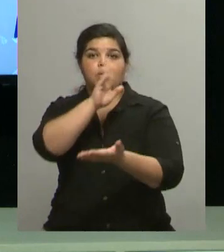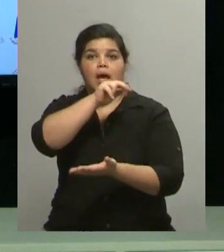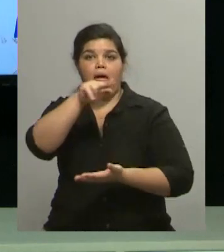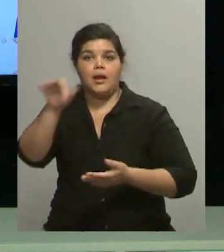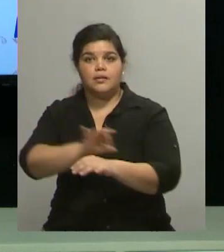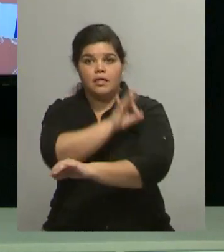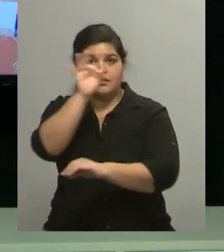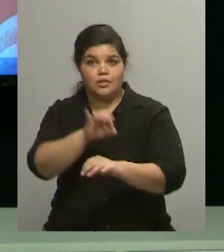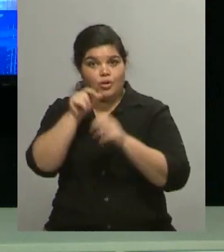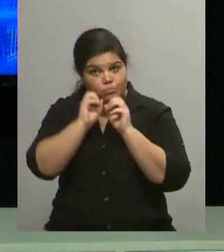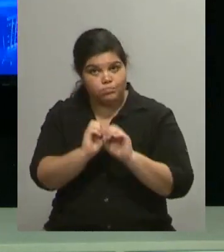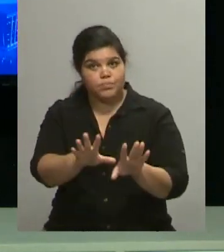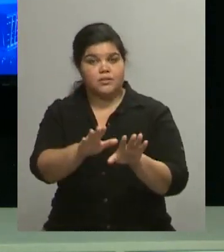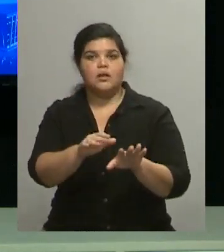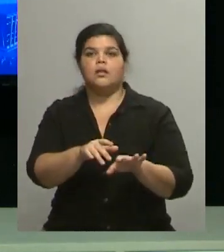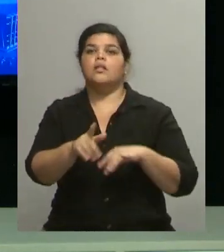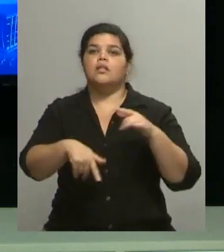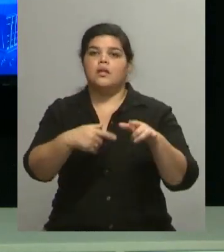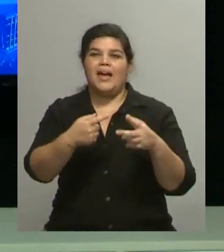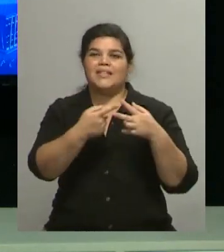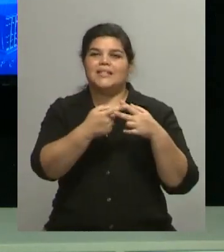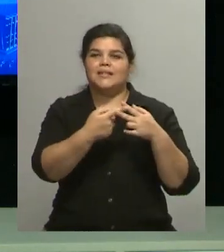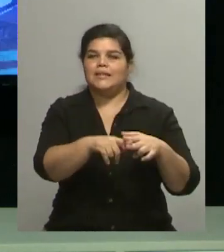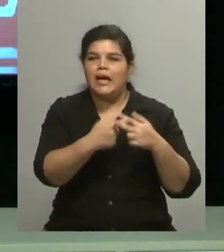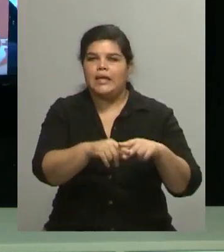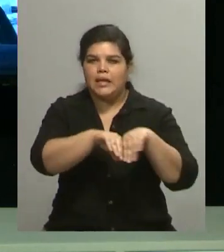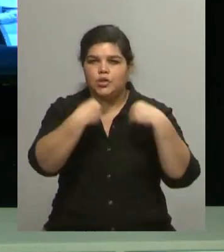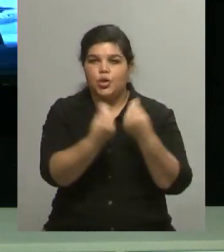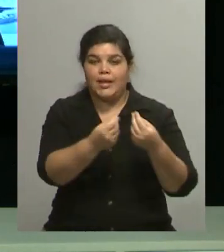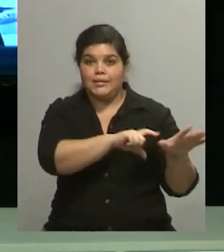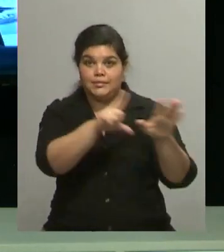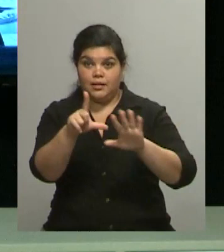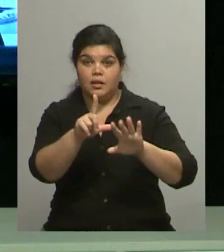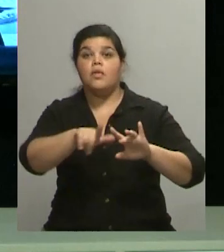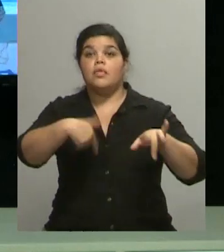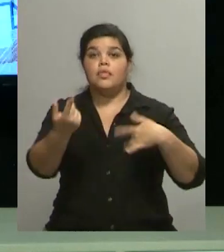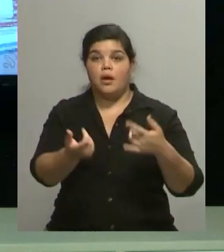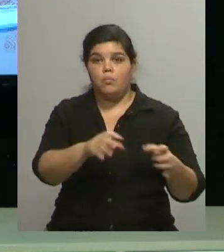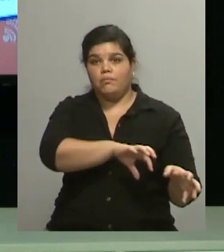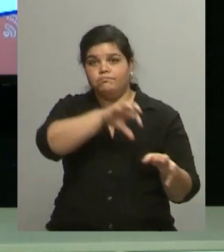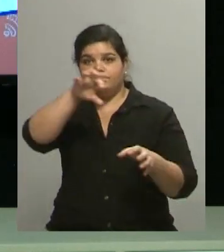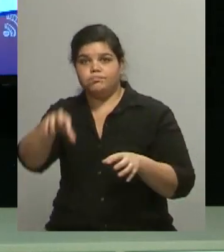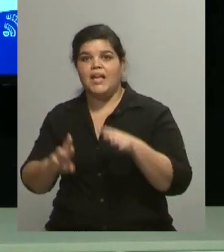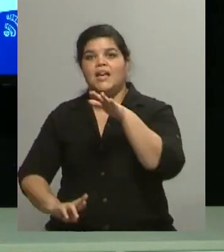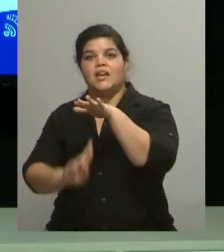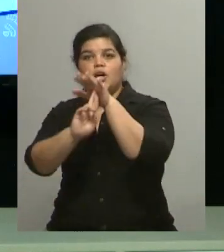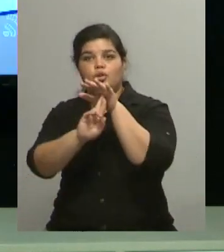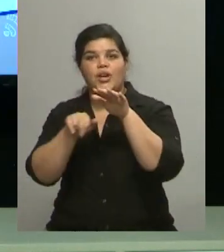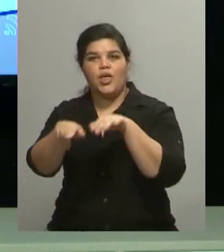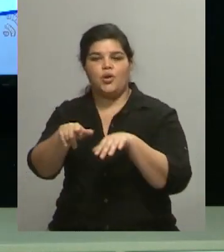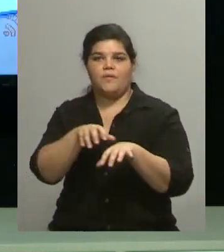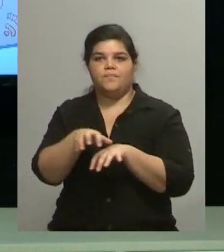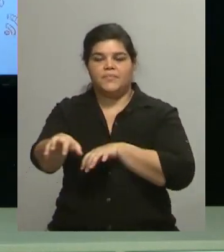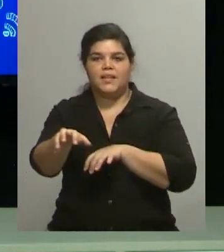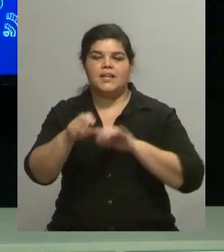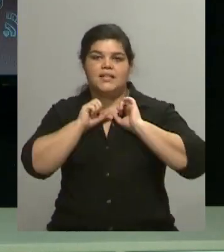después de varios años, con 7 talleres. Y después de varios años pasa al rectorado, a la Secretaría de Extensión y